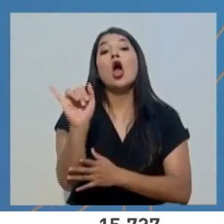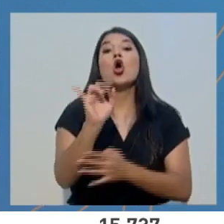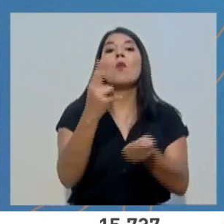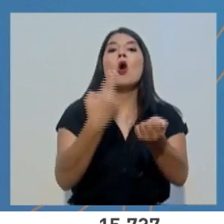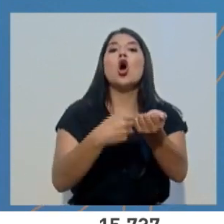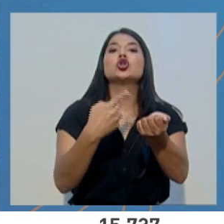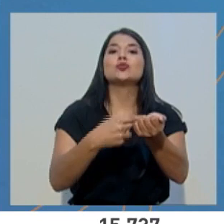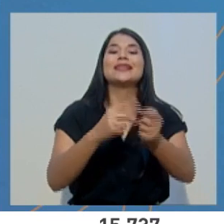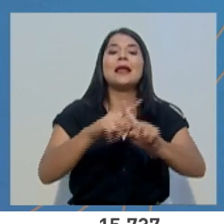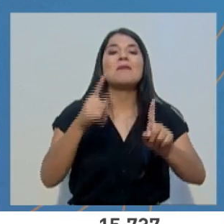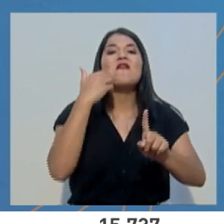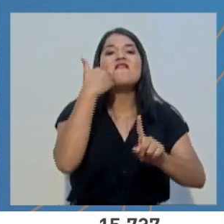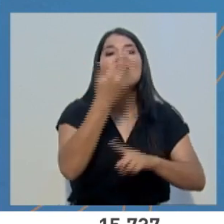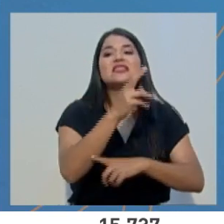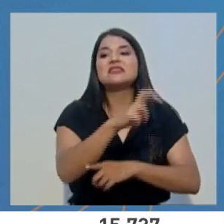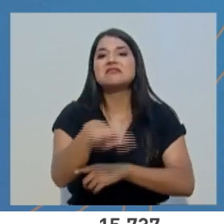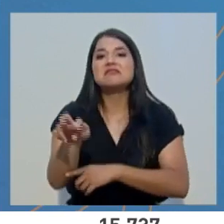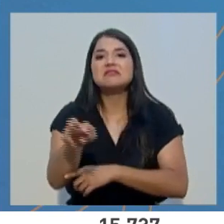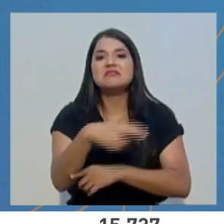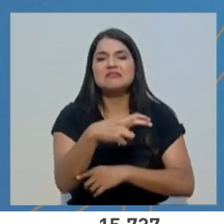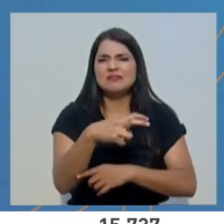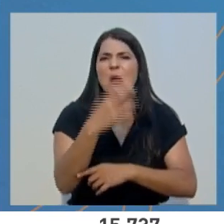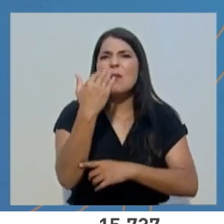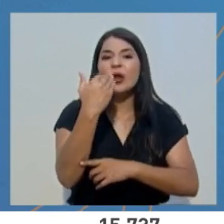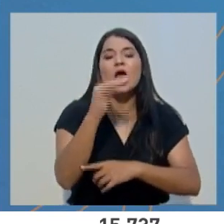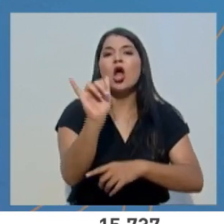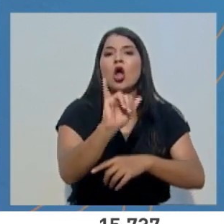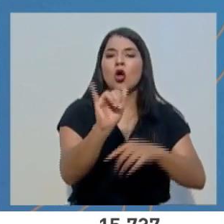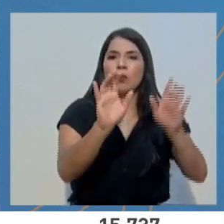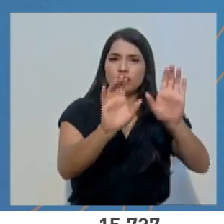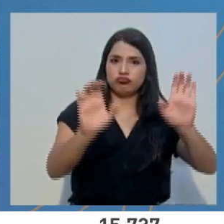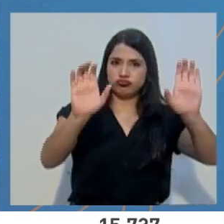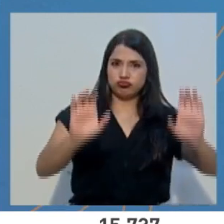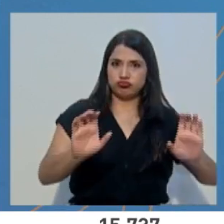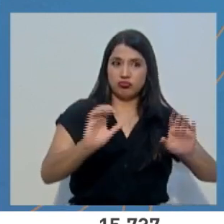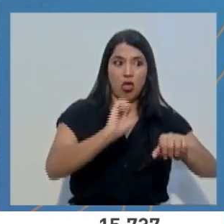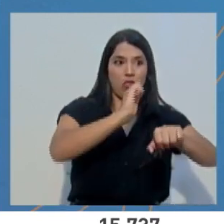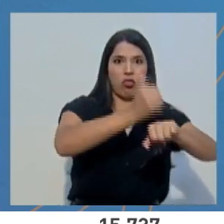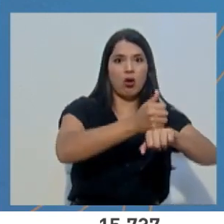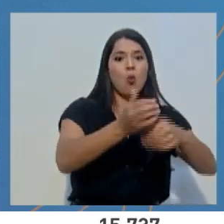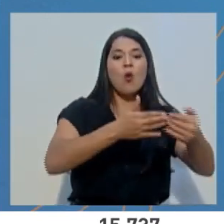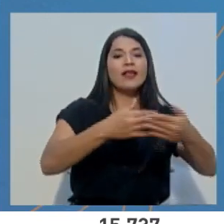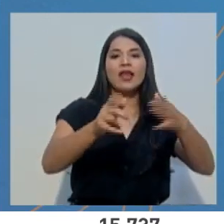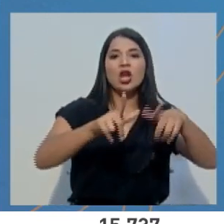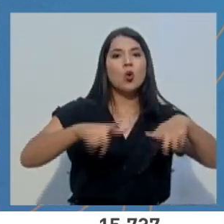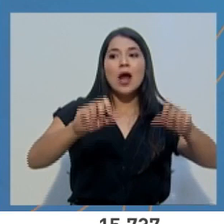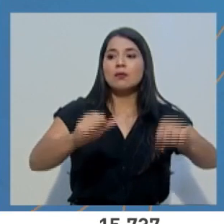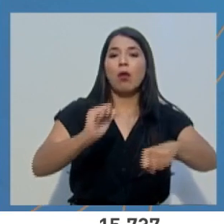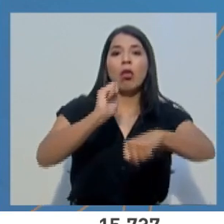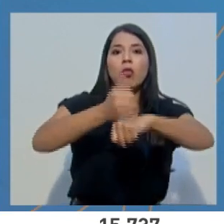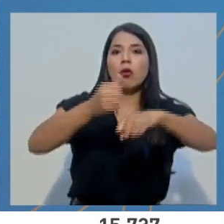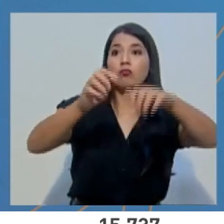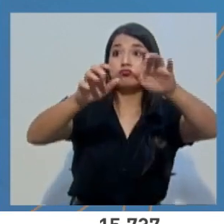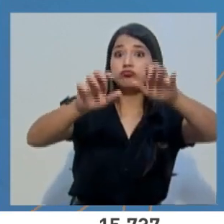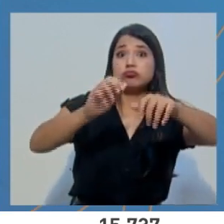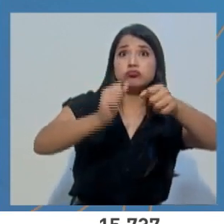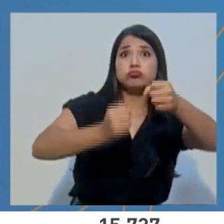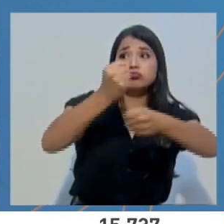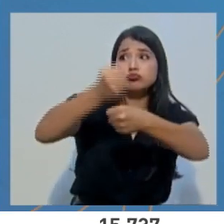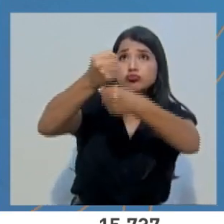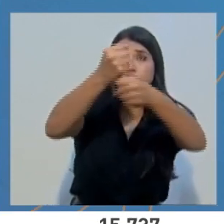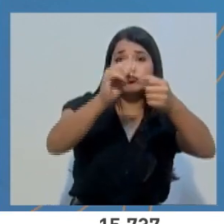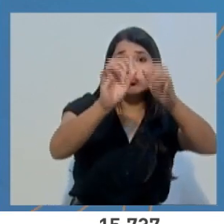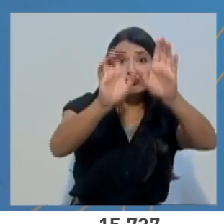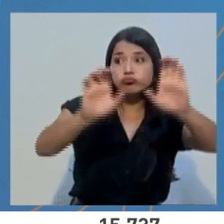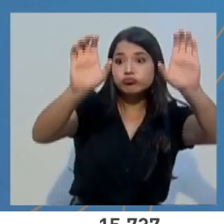con una Unidad Médica Móvil tipo 1 fijo verificada por la Organización Panamericana de la Salud, Organización Mundial de la Salud,